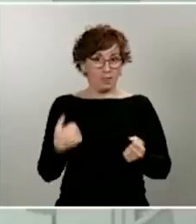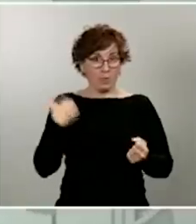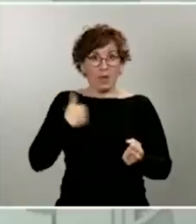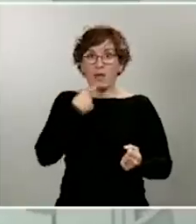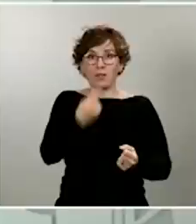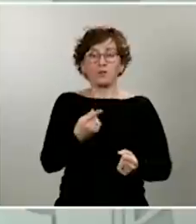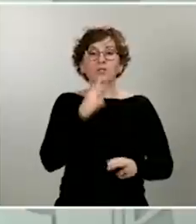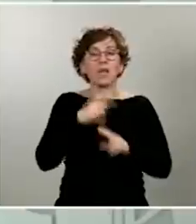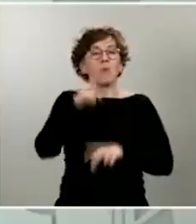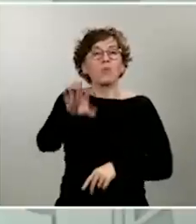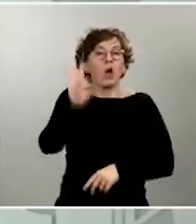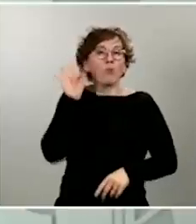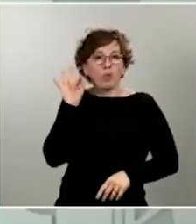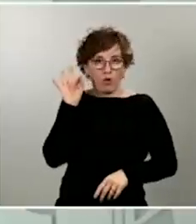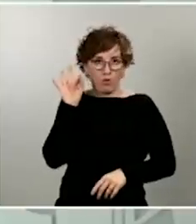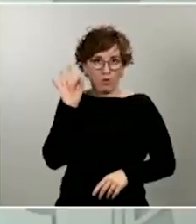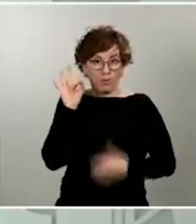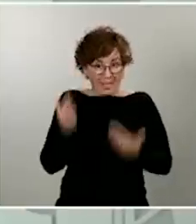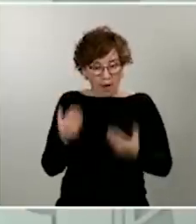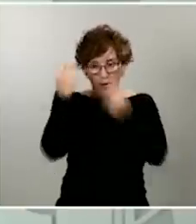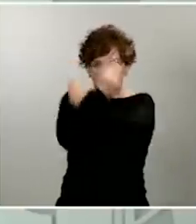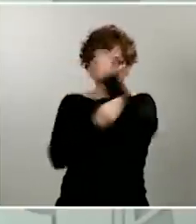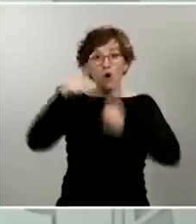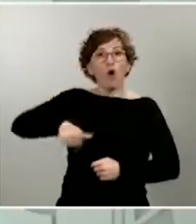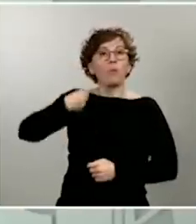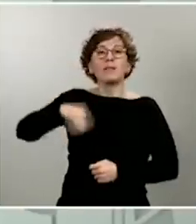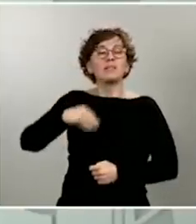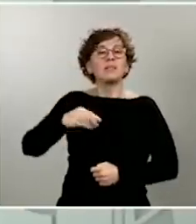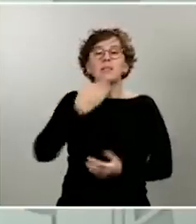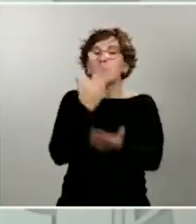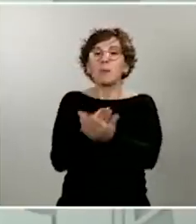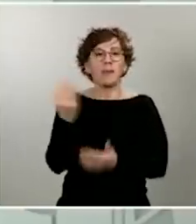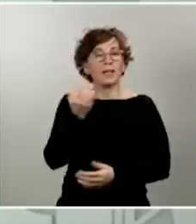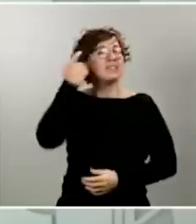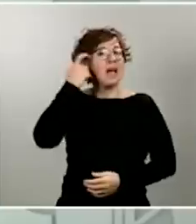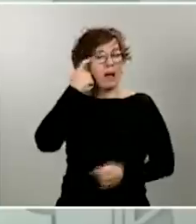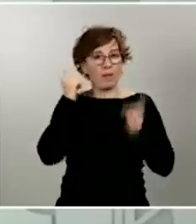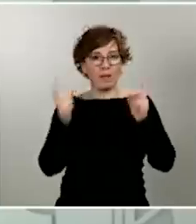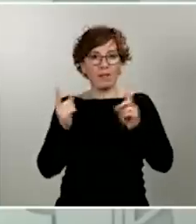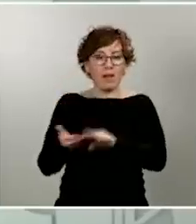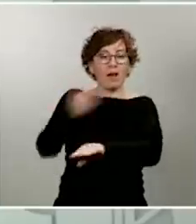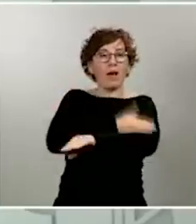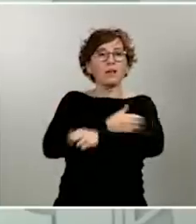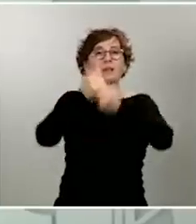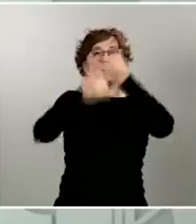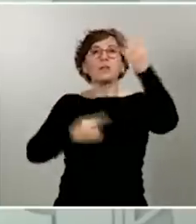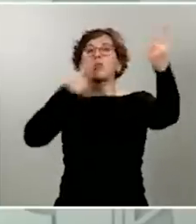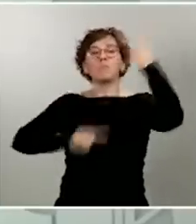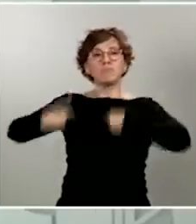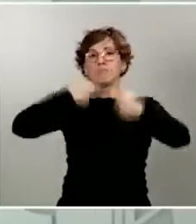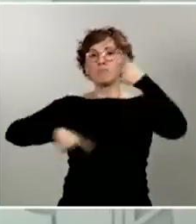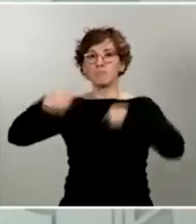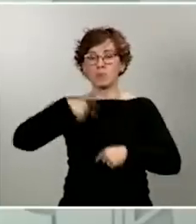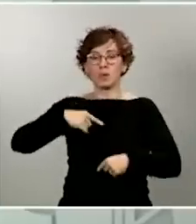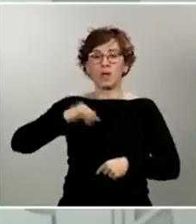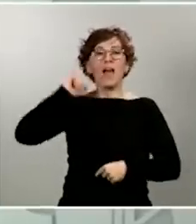se está estudiando y el presidente del Gobierno hoy lo que ha hecho es pedir, tener a disposición este listado de infraestructuras públicas o privadas